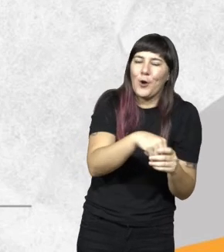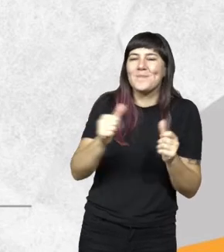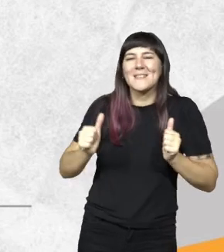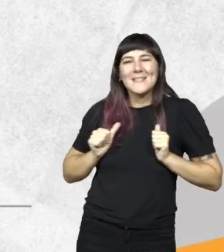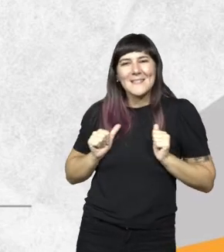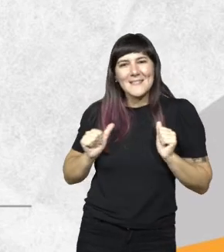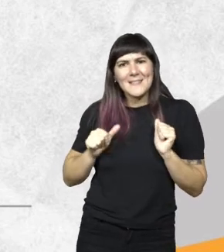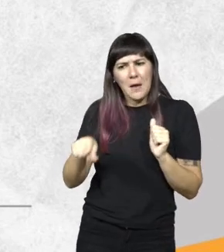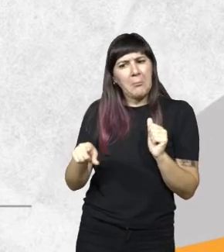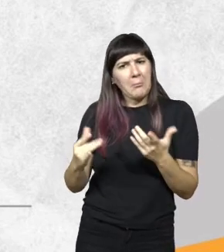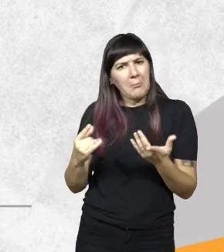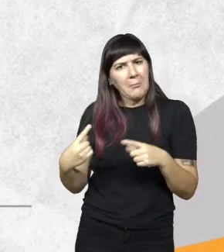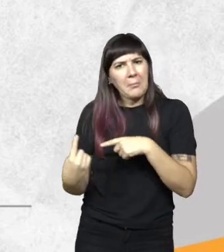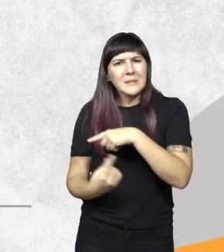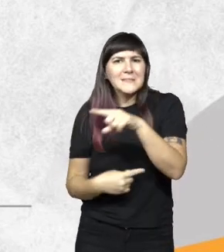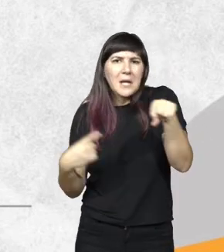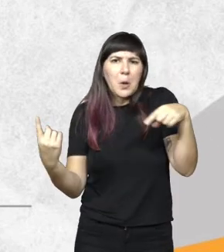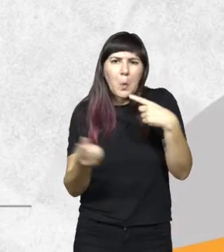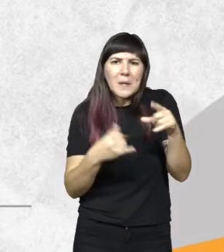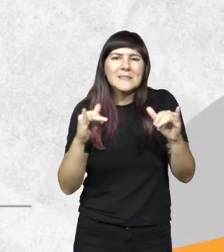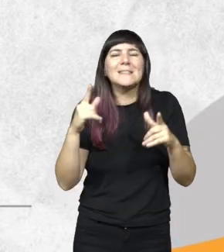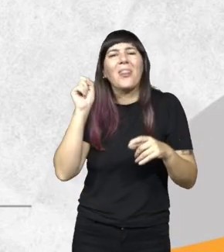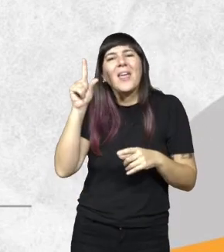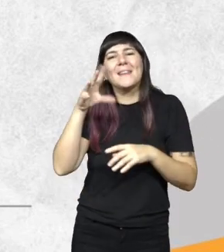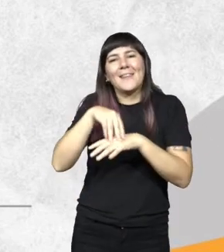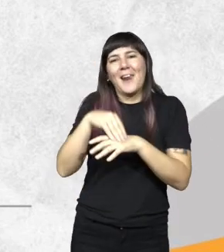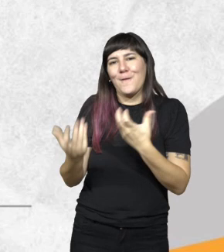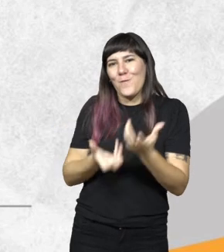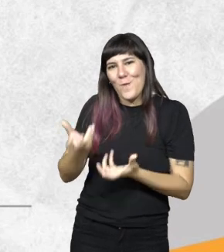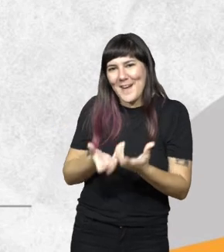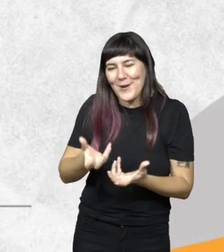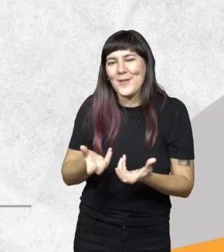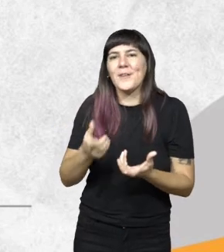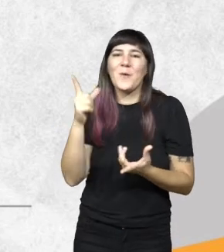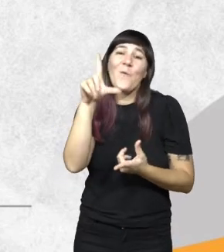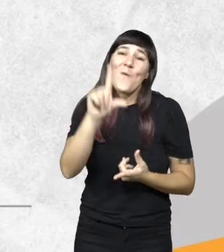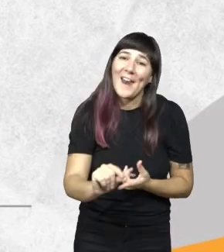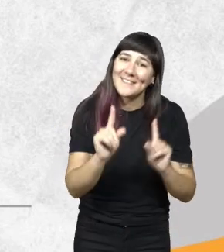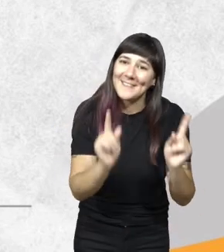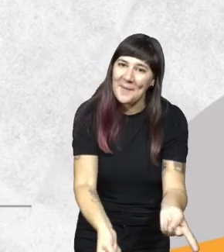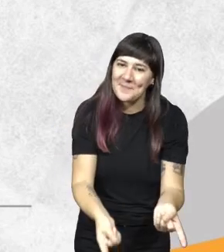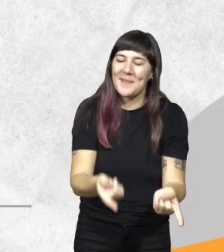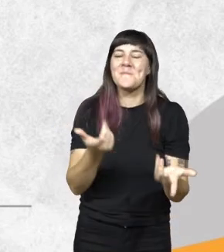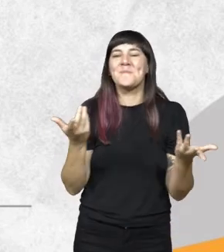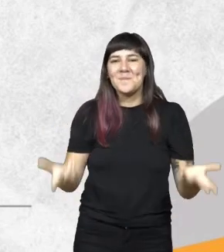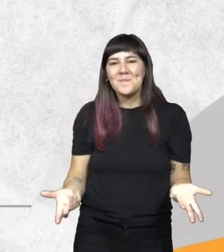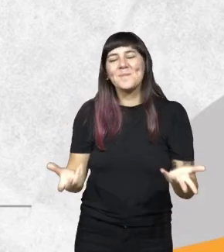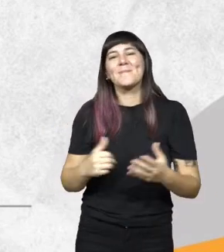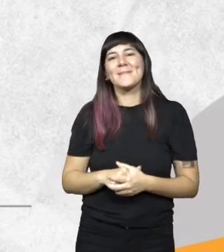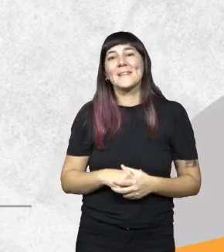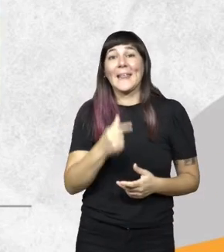absolutamente circular, es fueguina y, a su vez, es barata. Así que